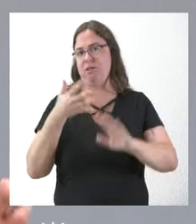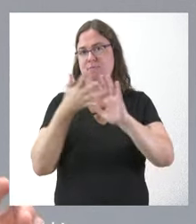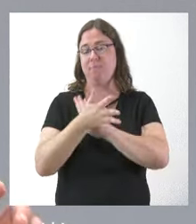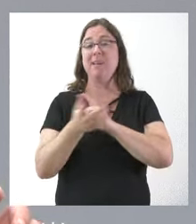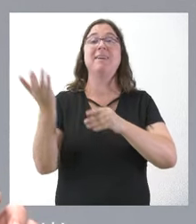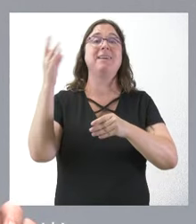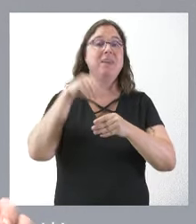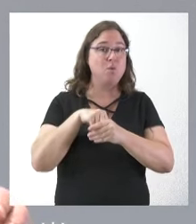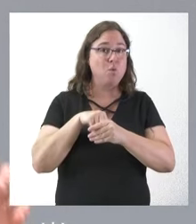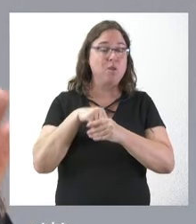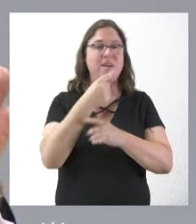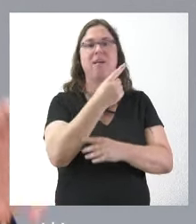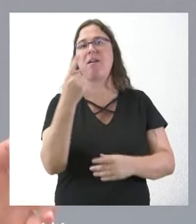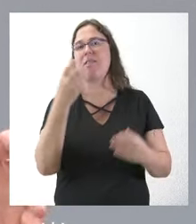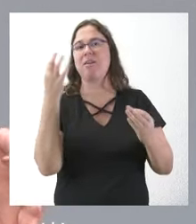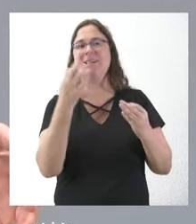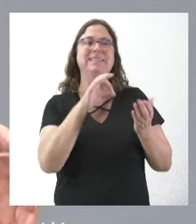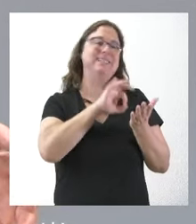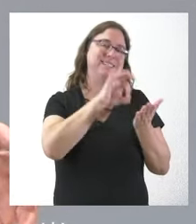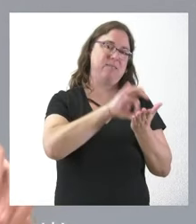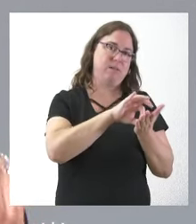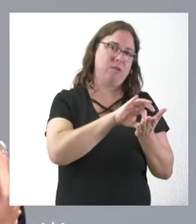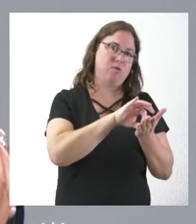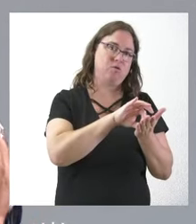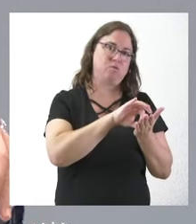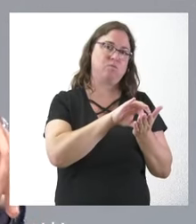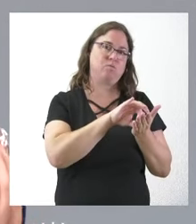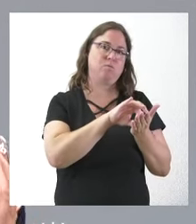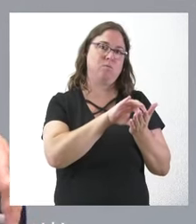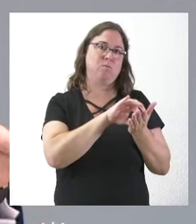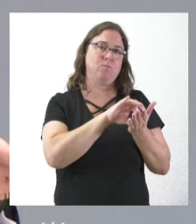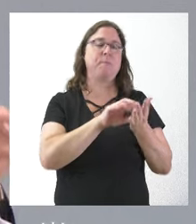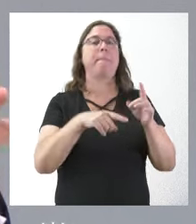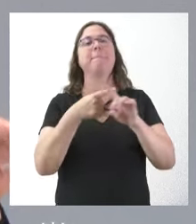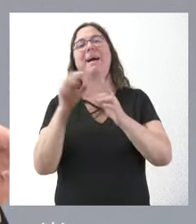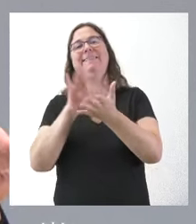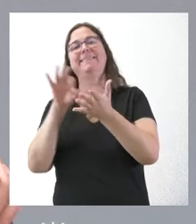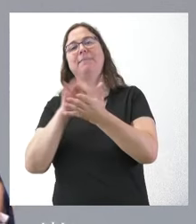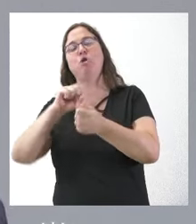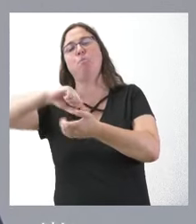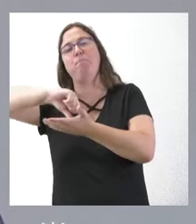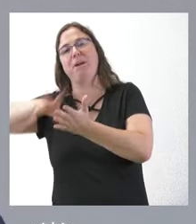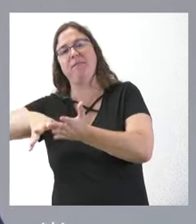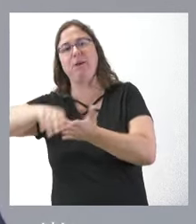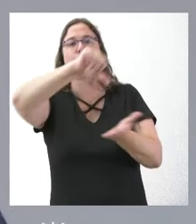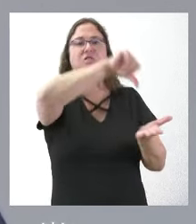dentro de cada uno de ellos, por servicios centrales y por servicios periféricos.